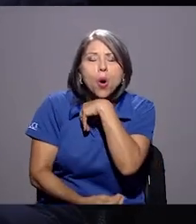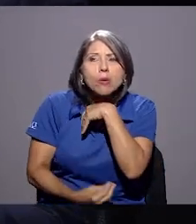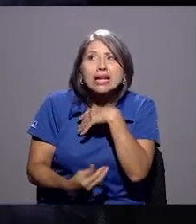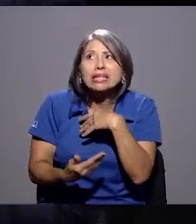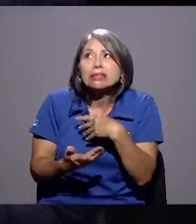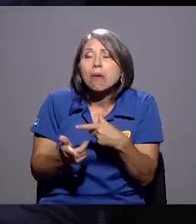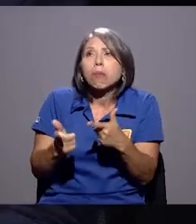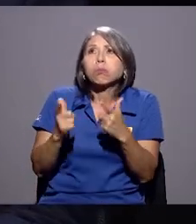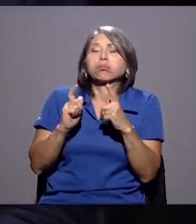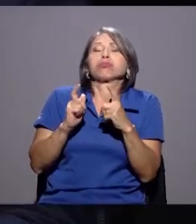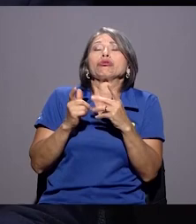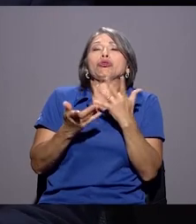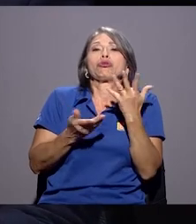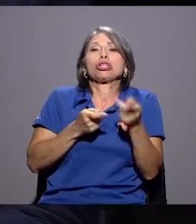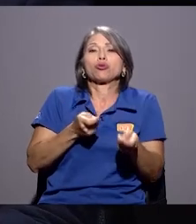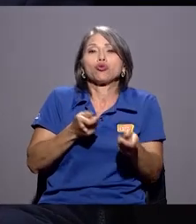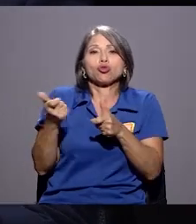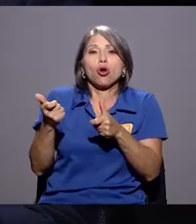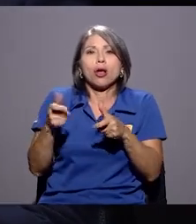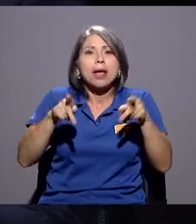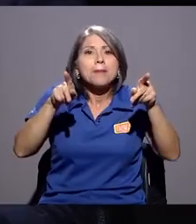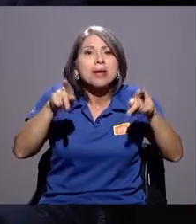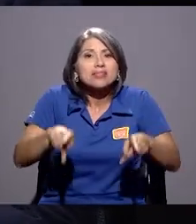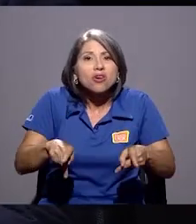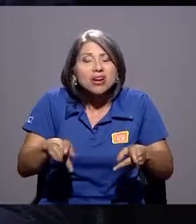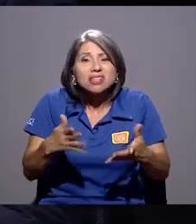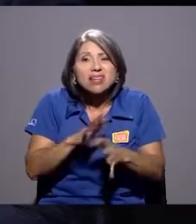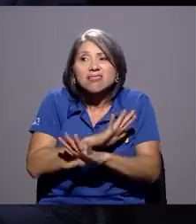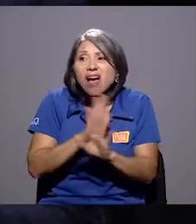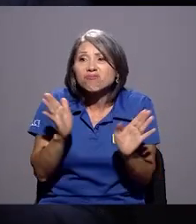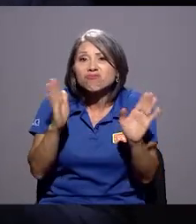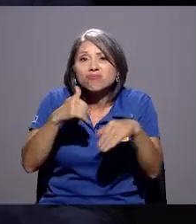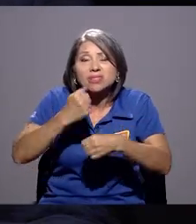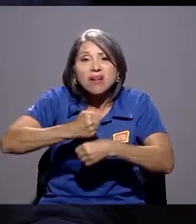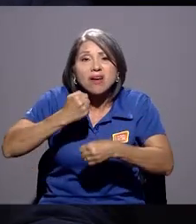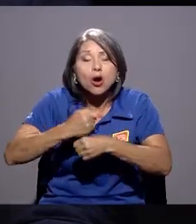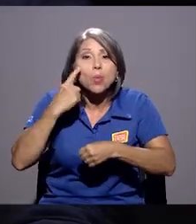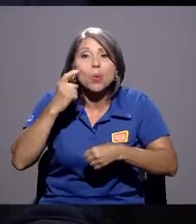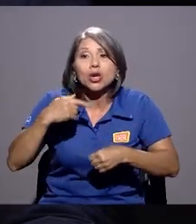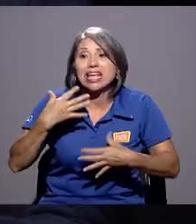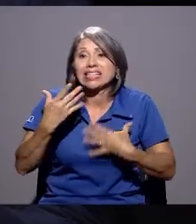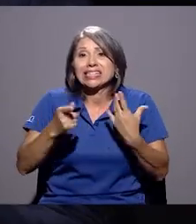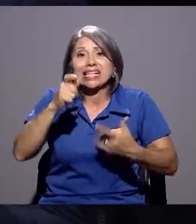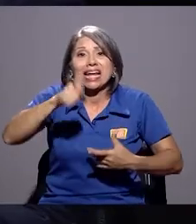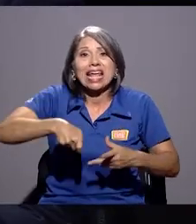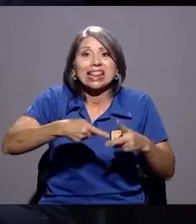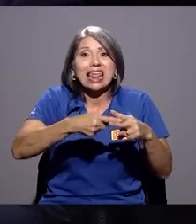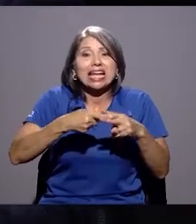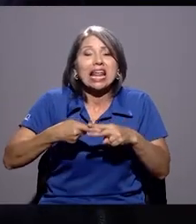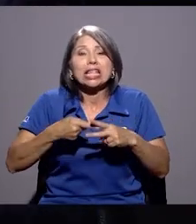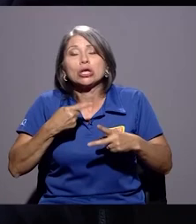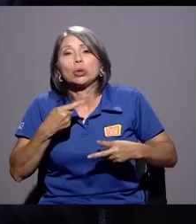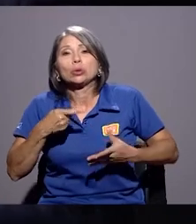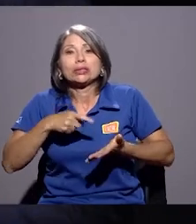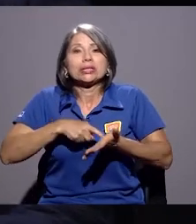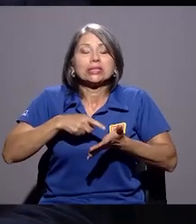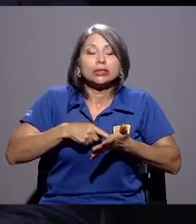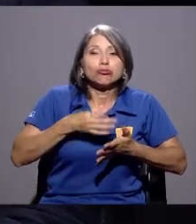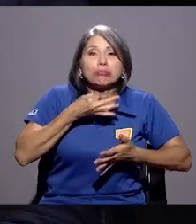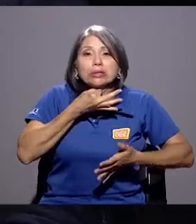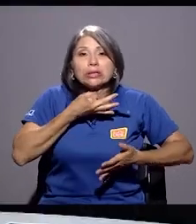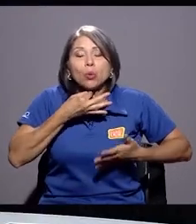personas que pierden su trabajo por haber caído en una deuda de tarjeta de crédito porque al final les prácticamente...